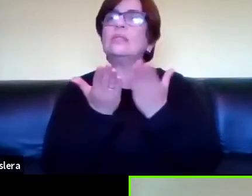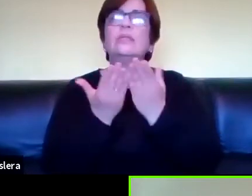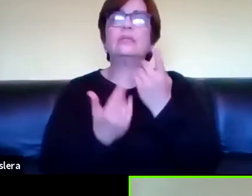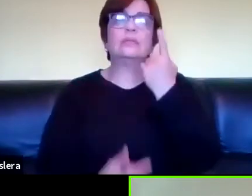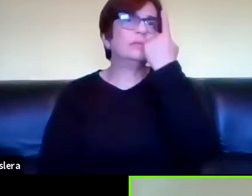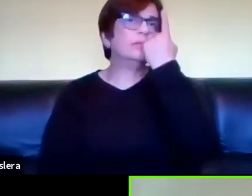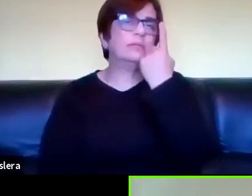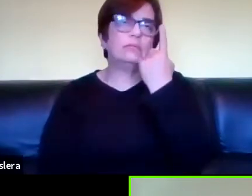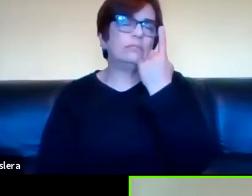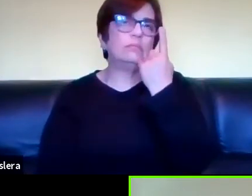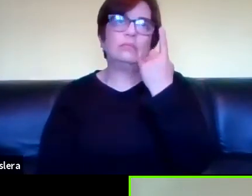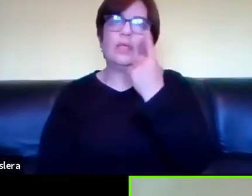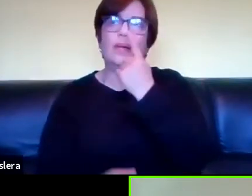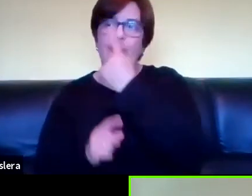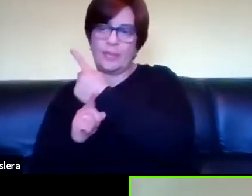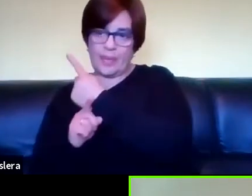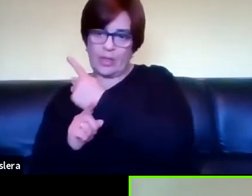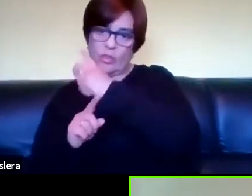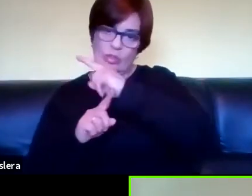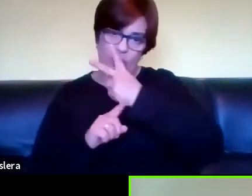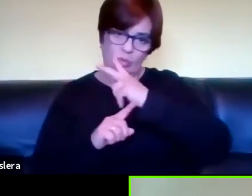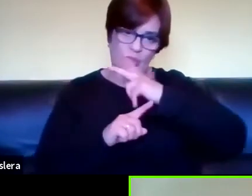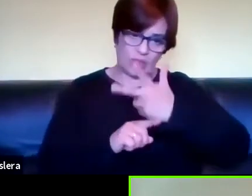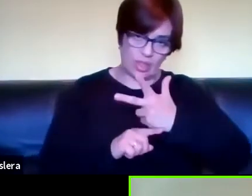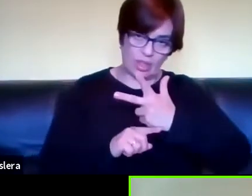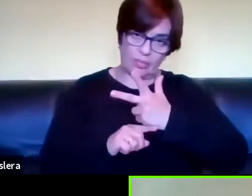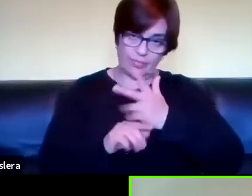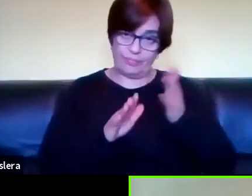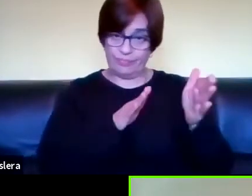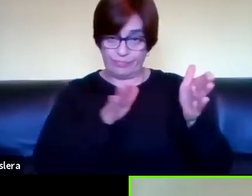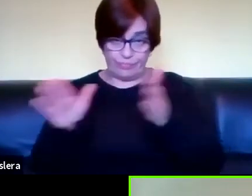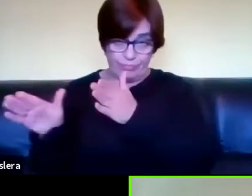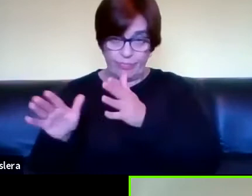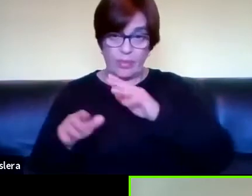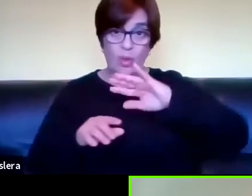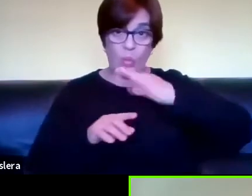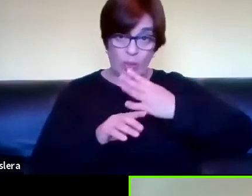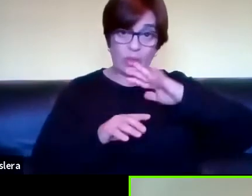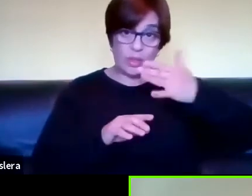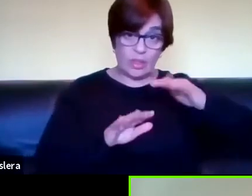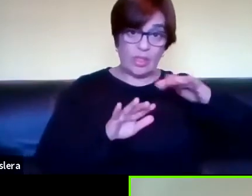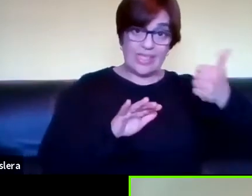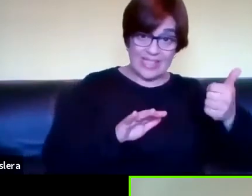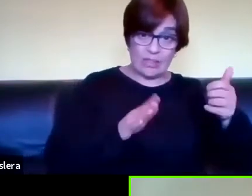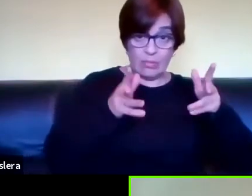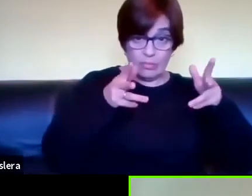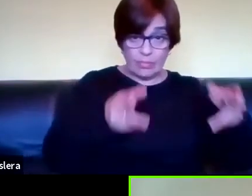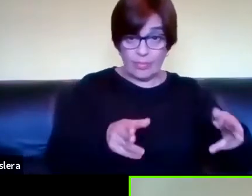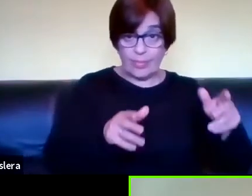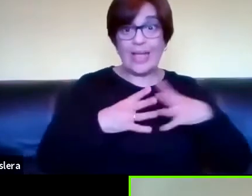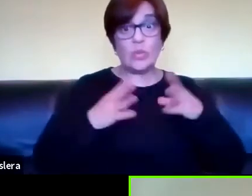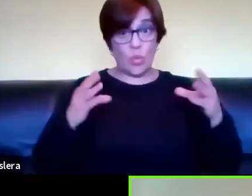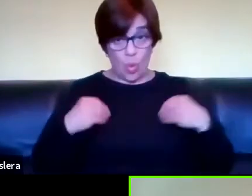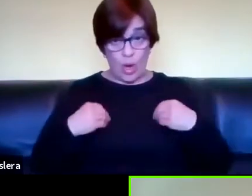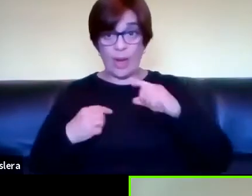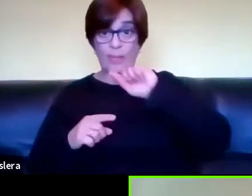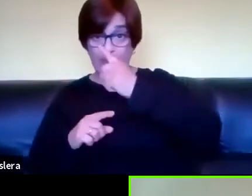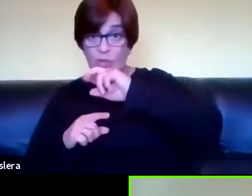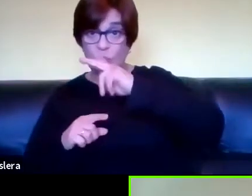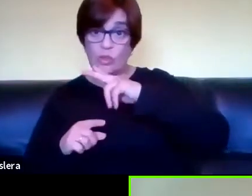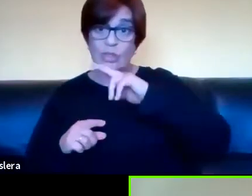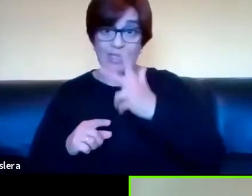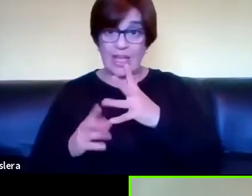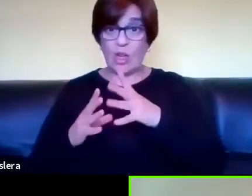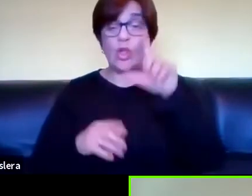primero a tercero de cuarto a sexto de escuela de primero a tercero de secundario y de cuarto a sexto de secundario bueno